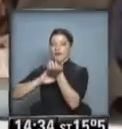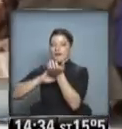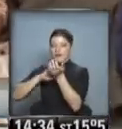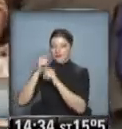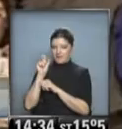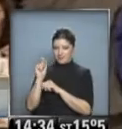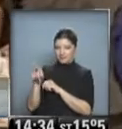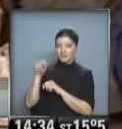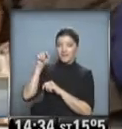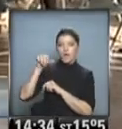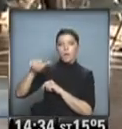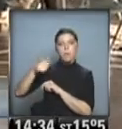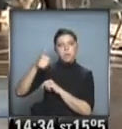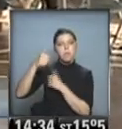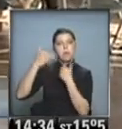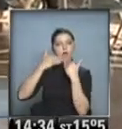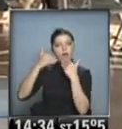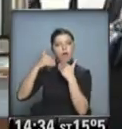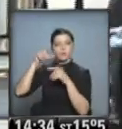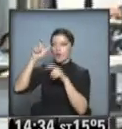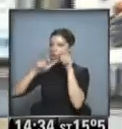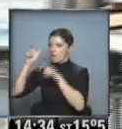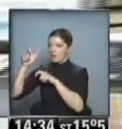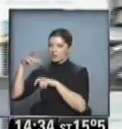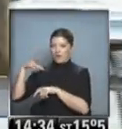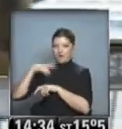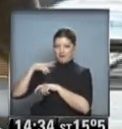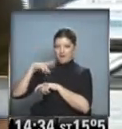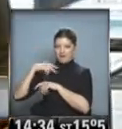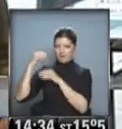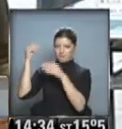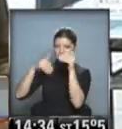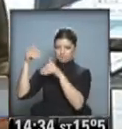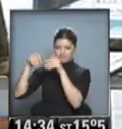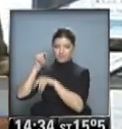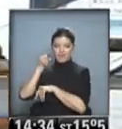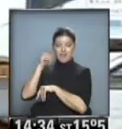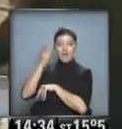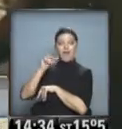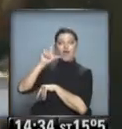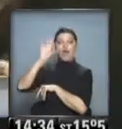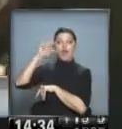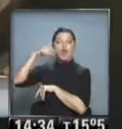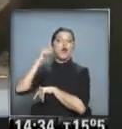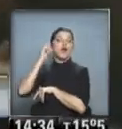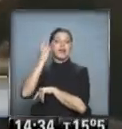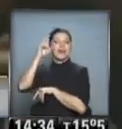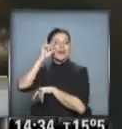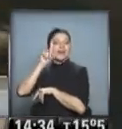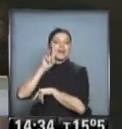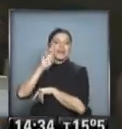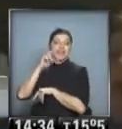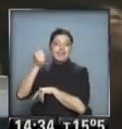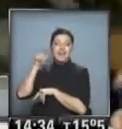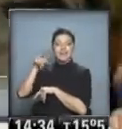Victorioso, sobre todo gracias a los votos de los barrios más acomodados de la capital, Longueira, exministro de Economía, asume